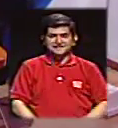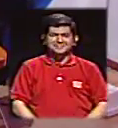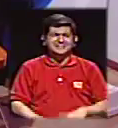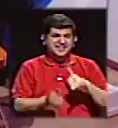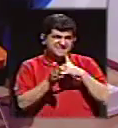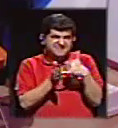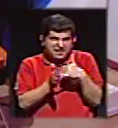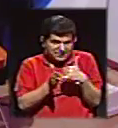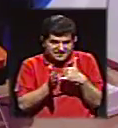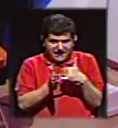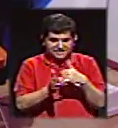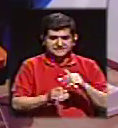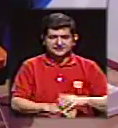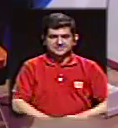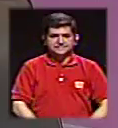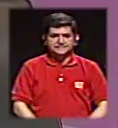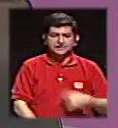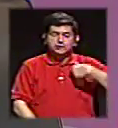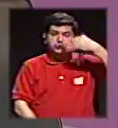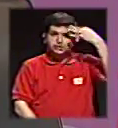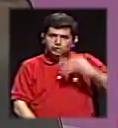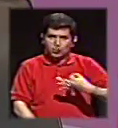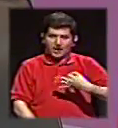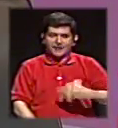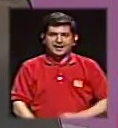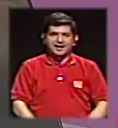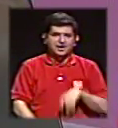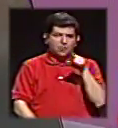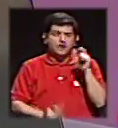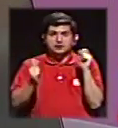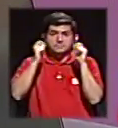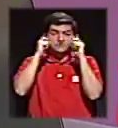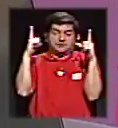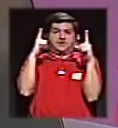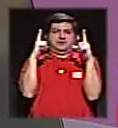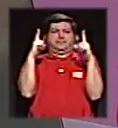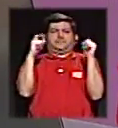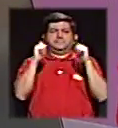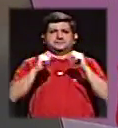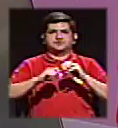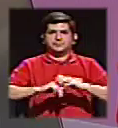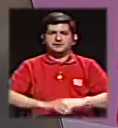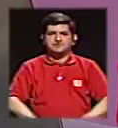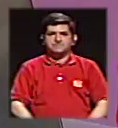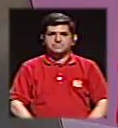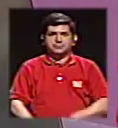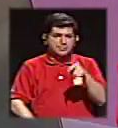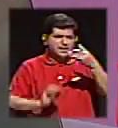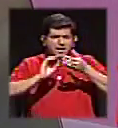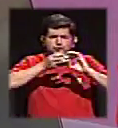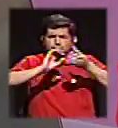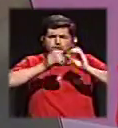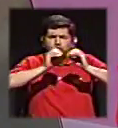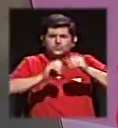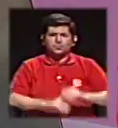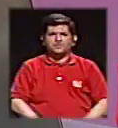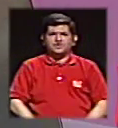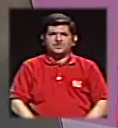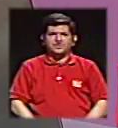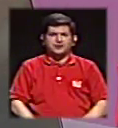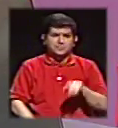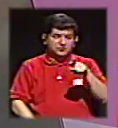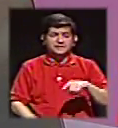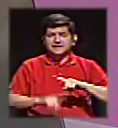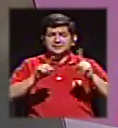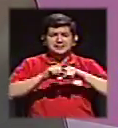debilidad es que yo creo que él se ha sorprendido de estos datos, por lo menos de